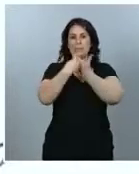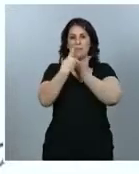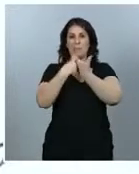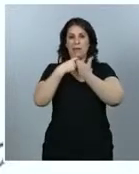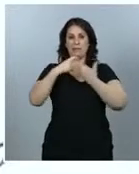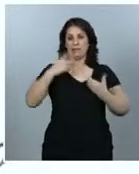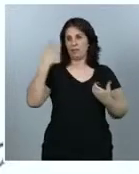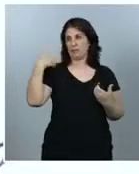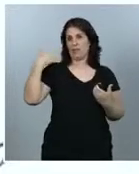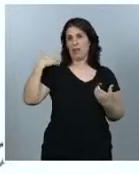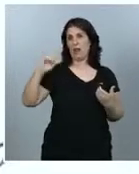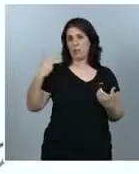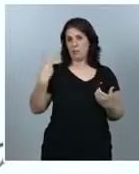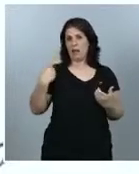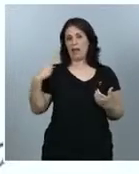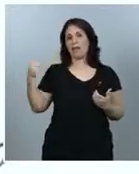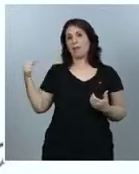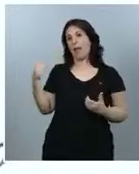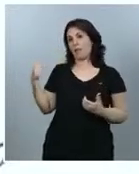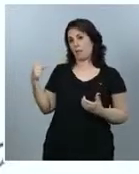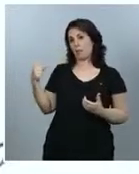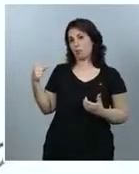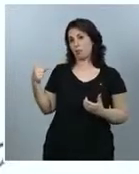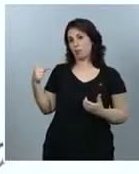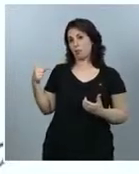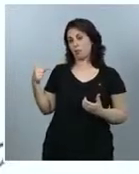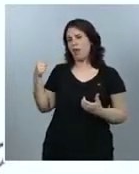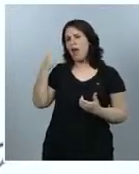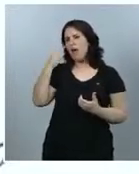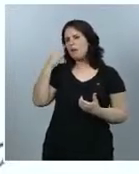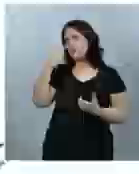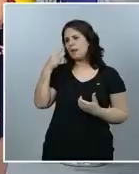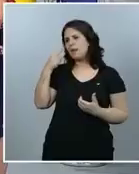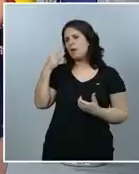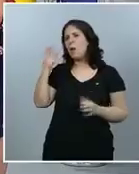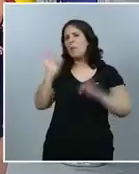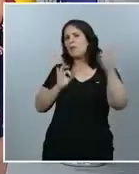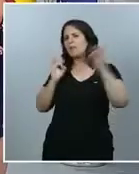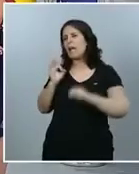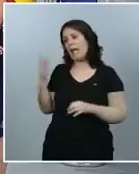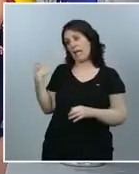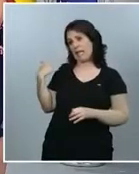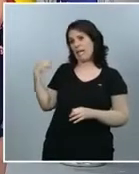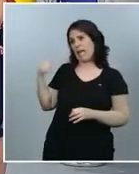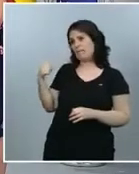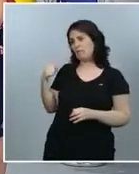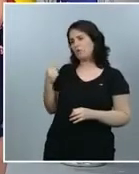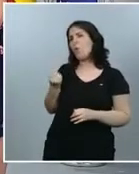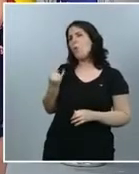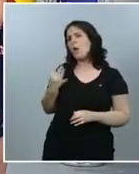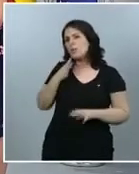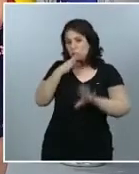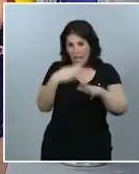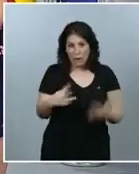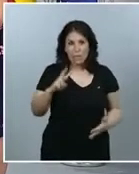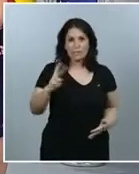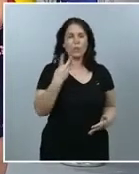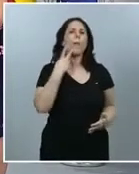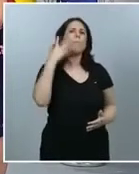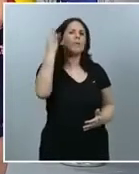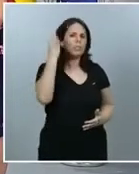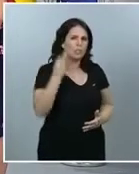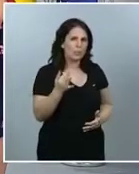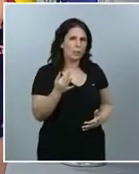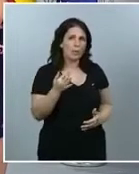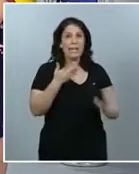habían sido negativos, qué porcentaje se convertían en positivos, es decir, cuántos que no tenían anticuerpos en la ronda